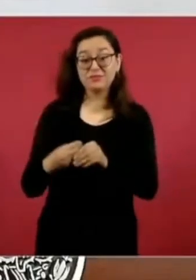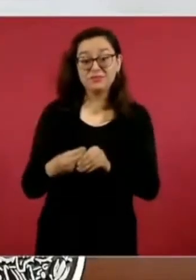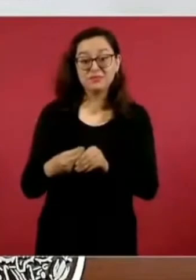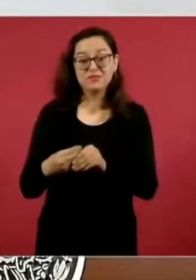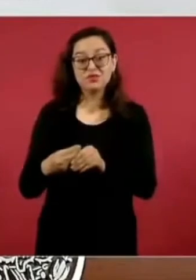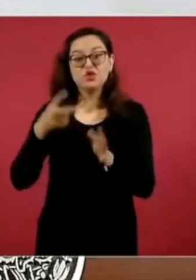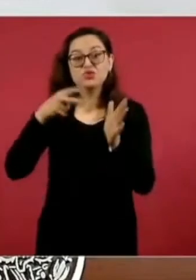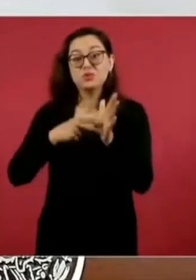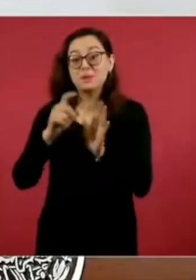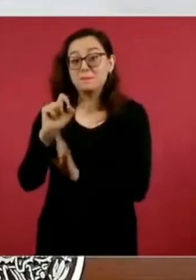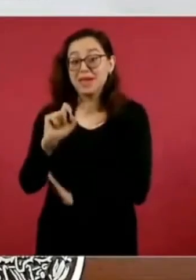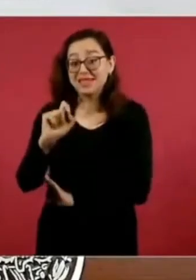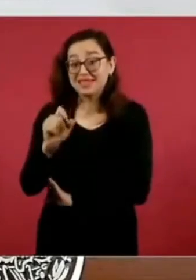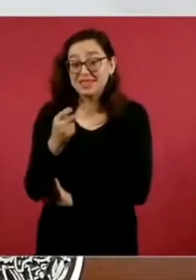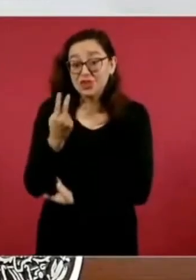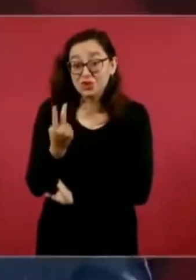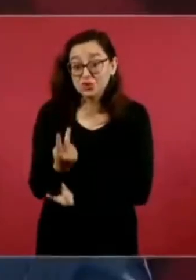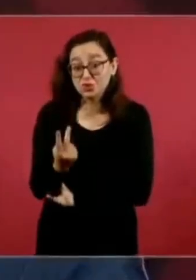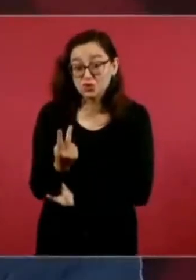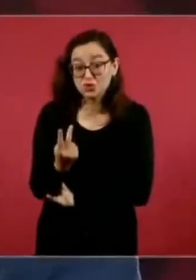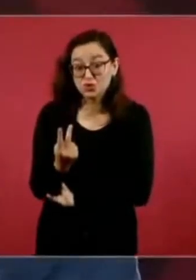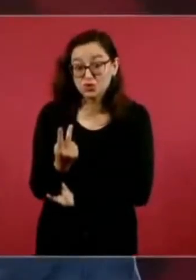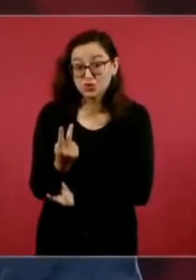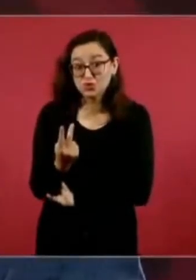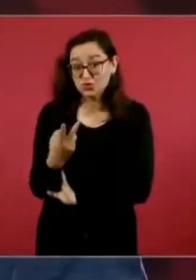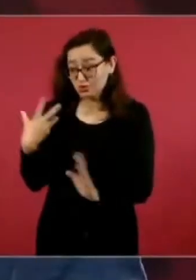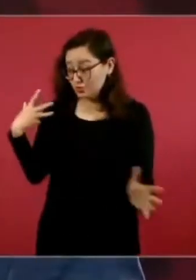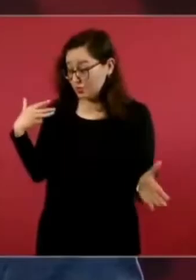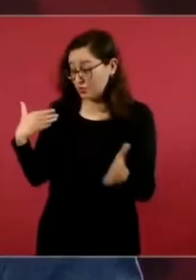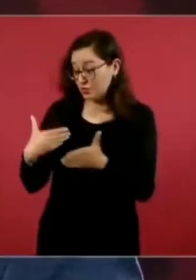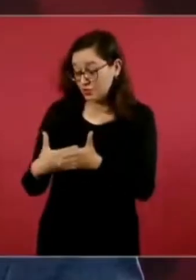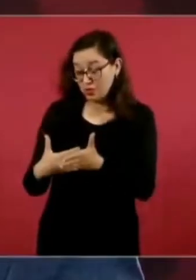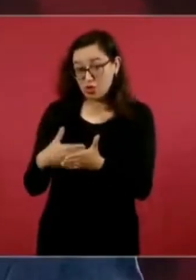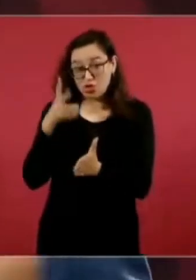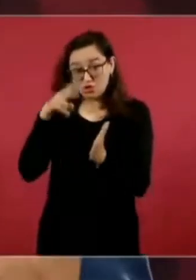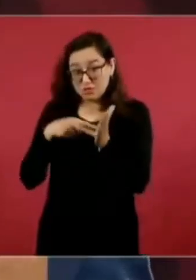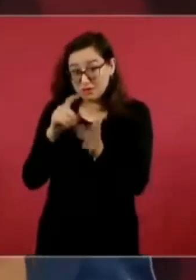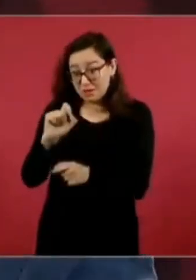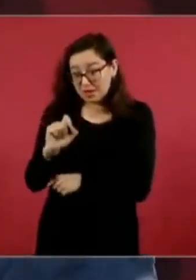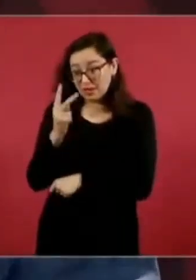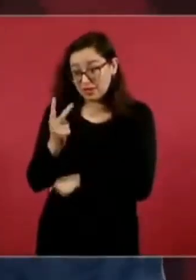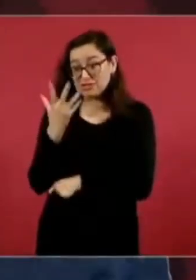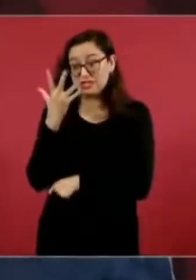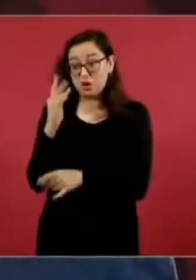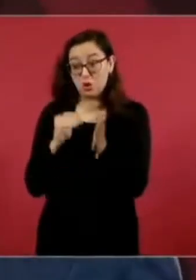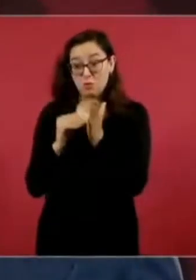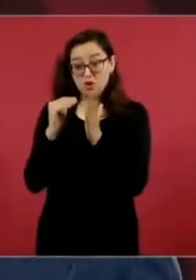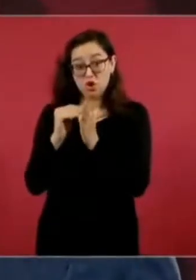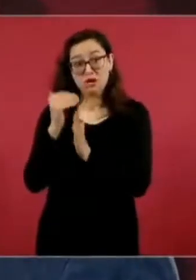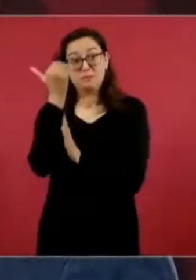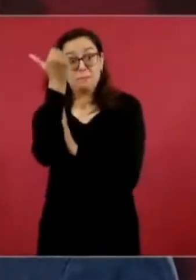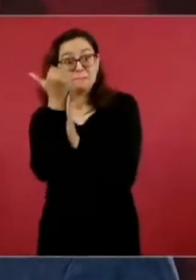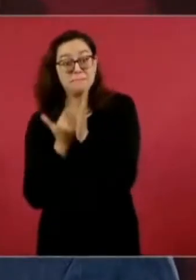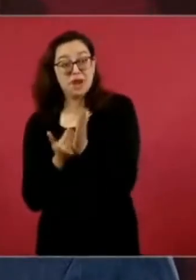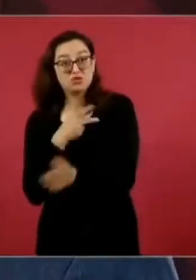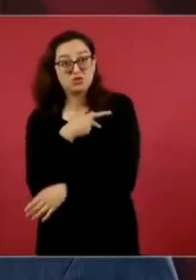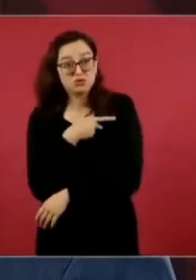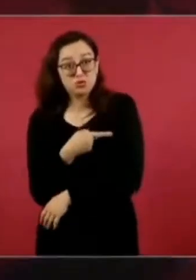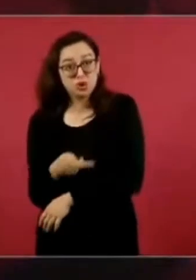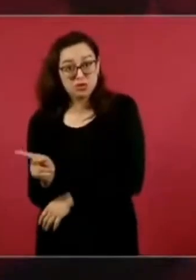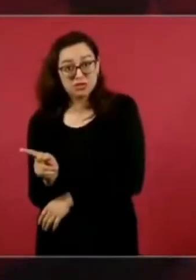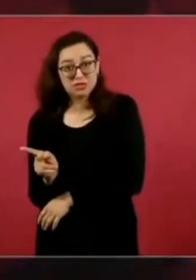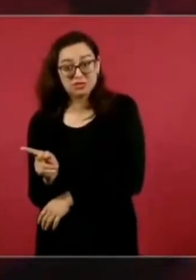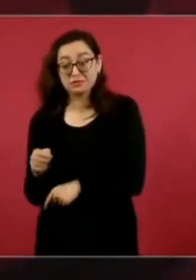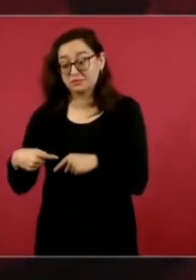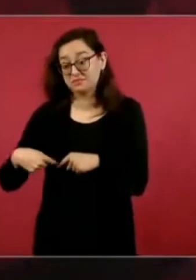años se ha invertido muchísimo más y se ha apoyado mucho más a la mayoría del pueblo.